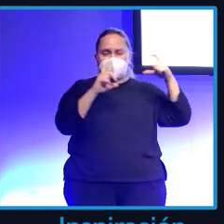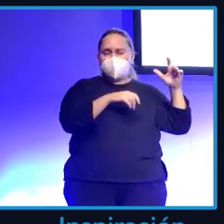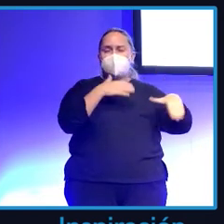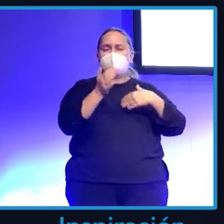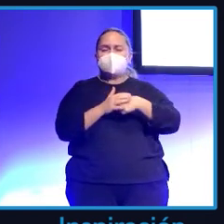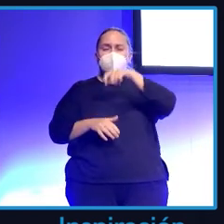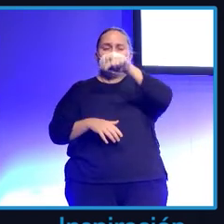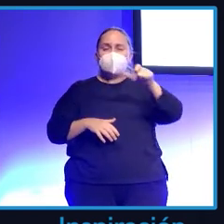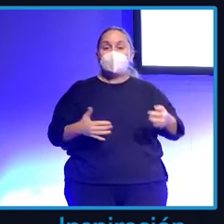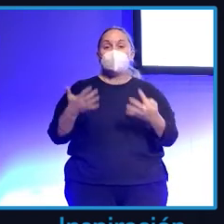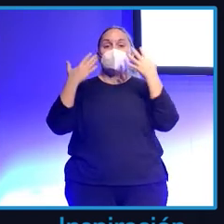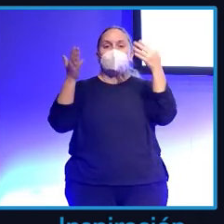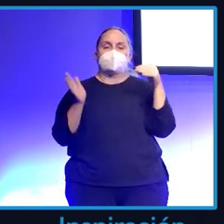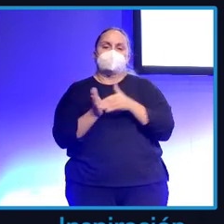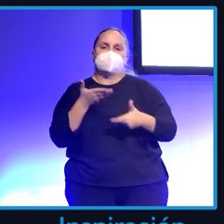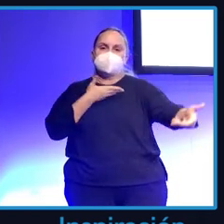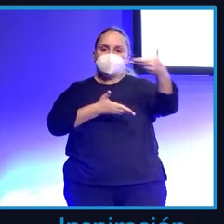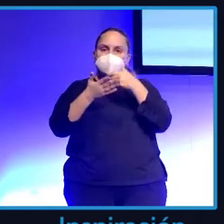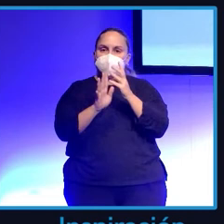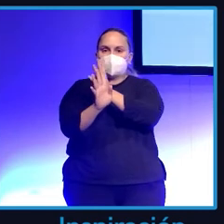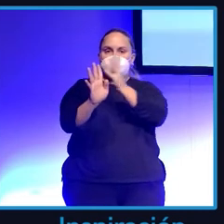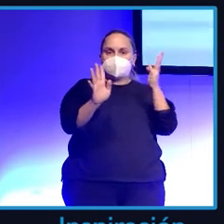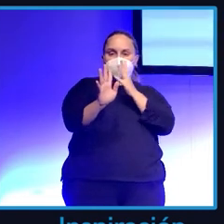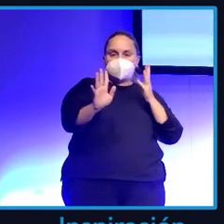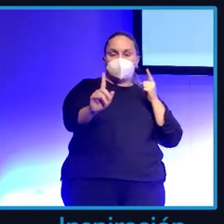personas en cola para comprar mascarillas.